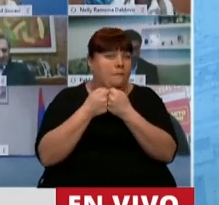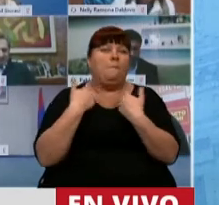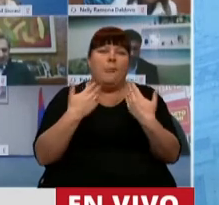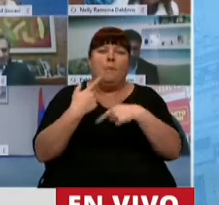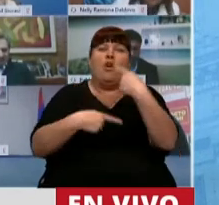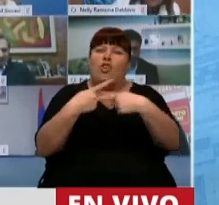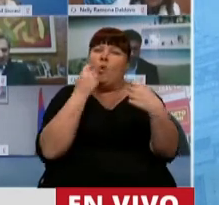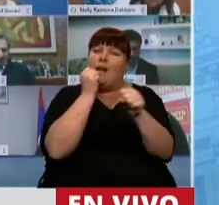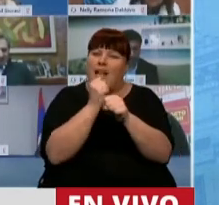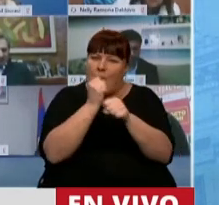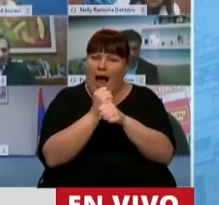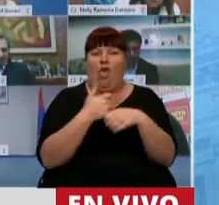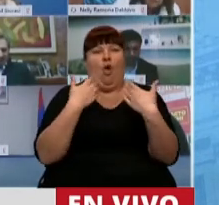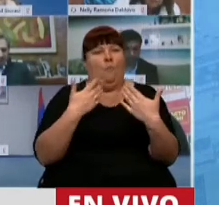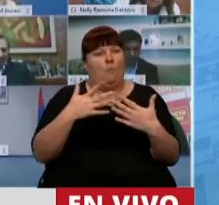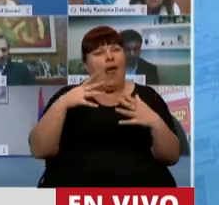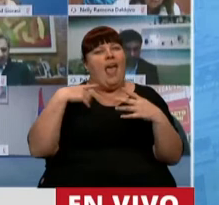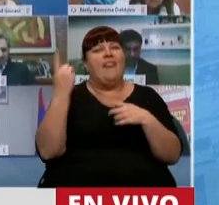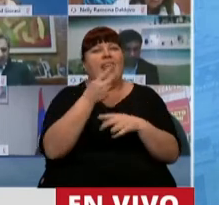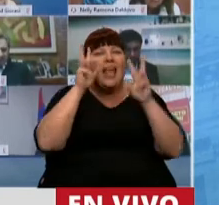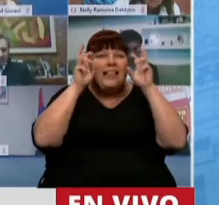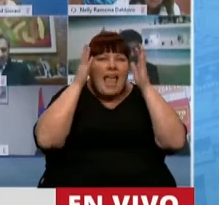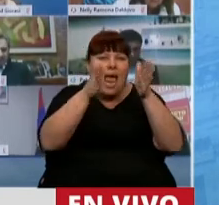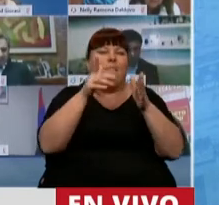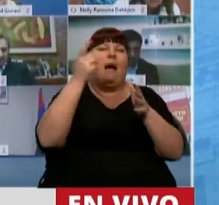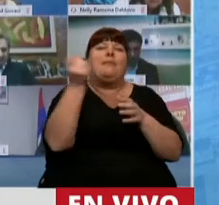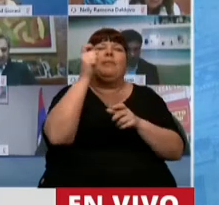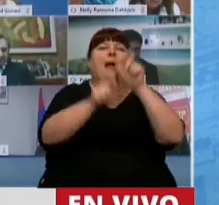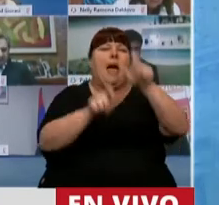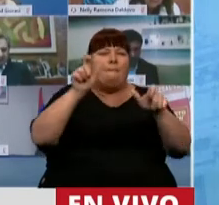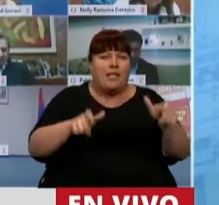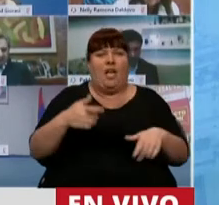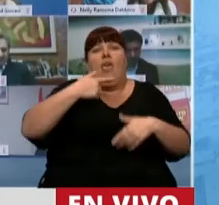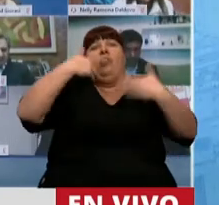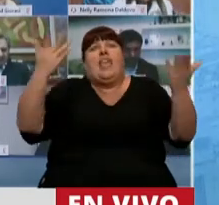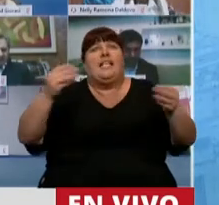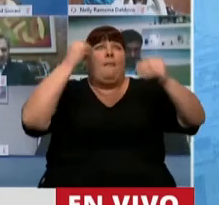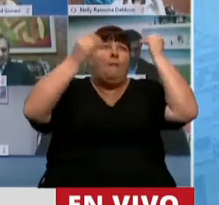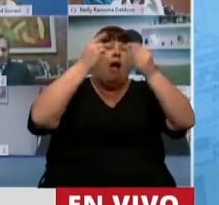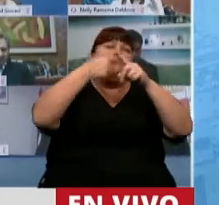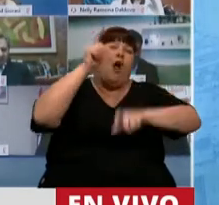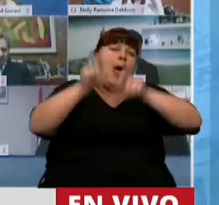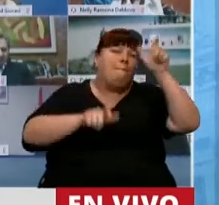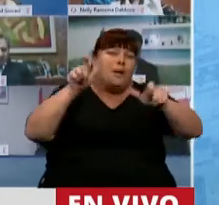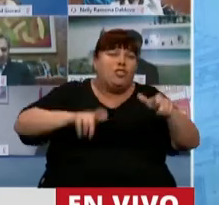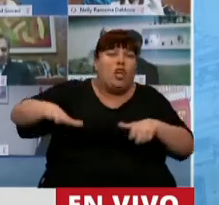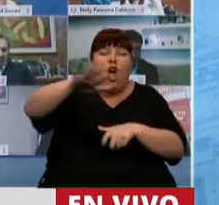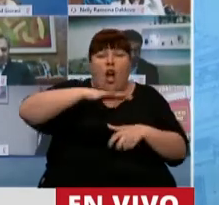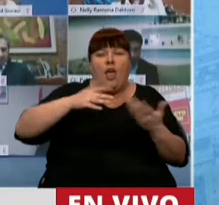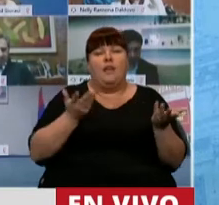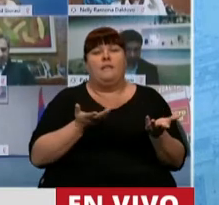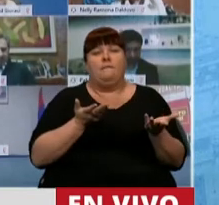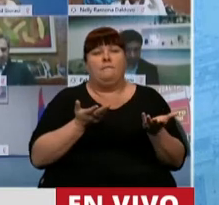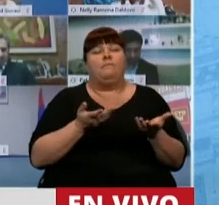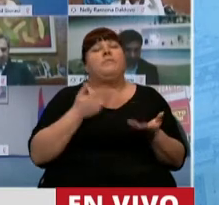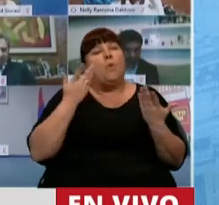podamos seguir trabajando, que nos podamos ocupar de las cosas que le interesan a la gente, que tanto dicen que les interesan las cosas que siente la gente,